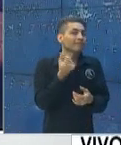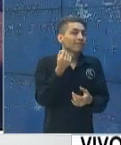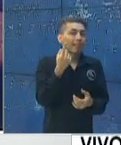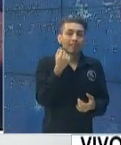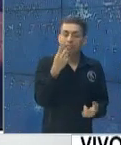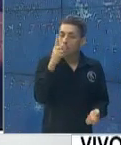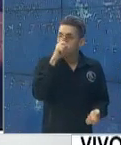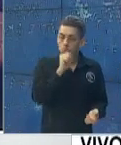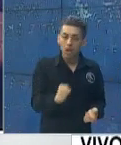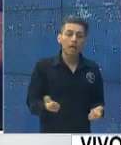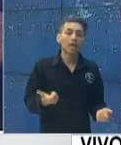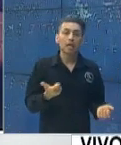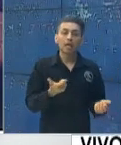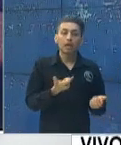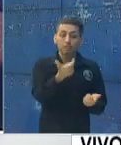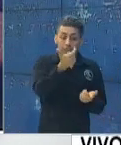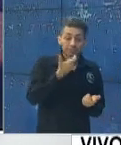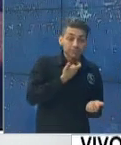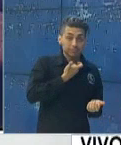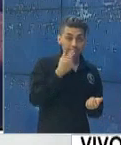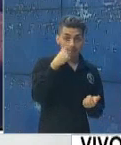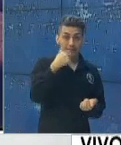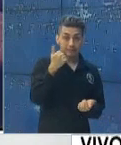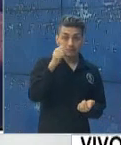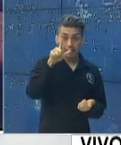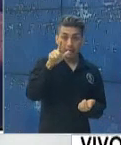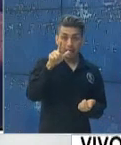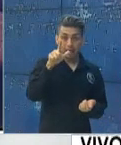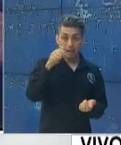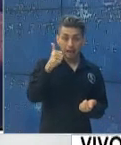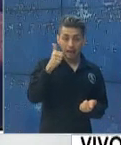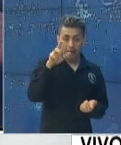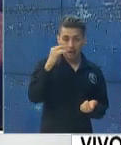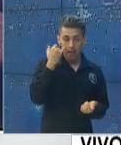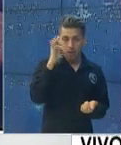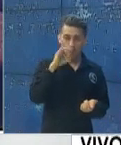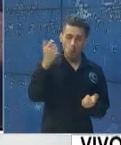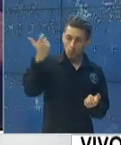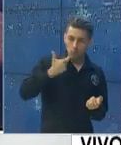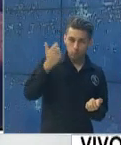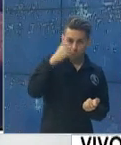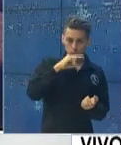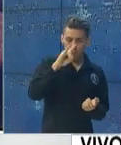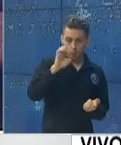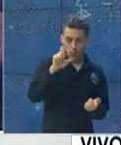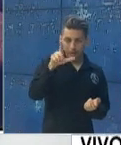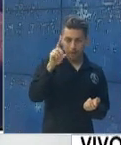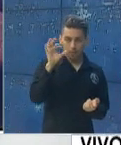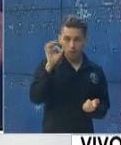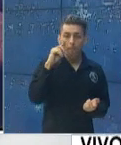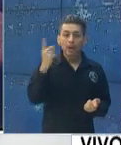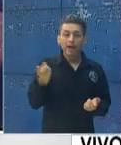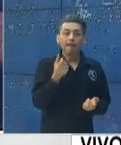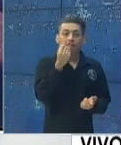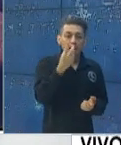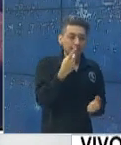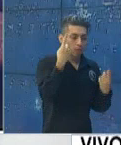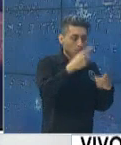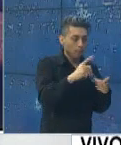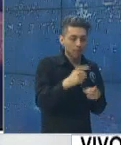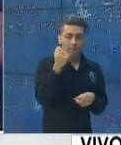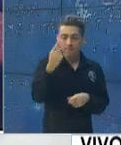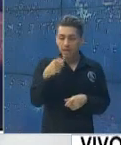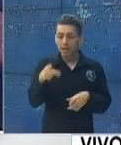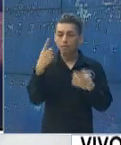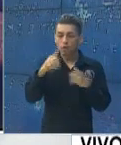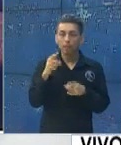cobrar sus salarios, con algunas dificultades en cuanto a los documentos que tienen que tener para